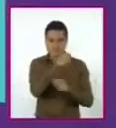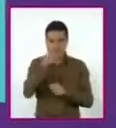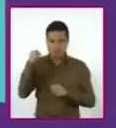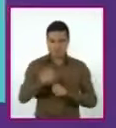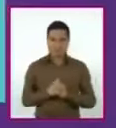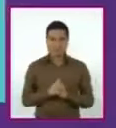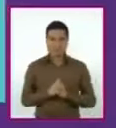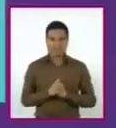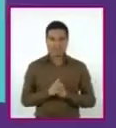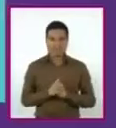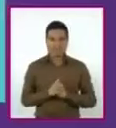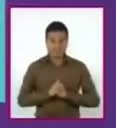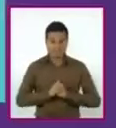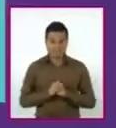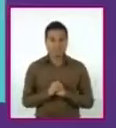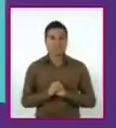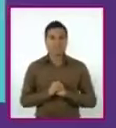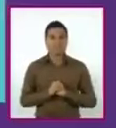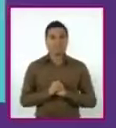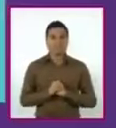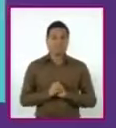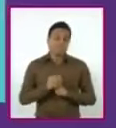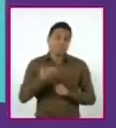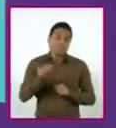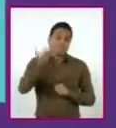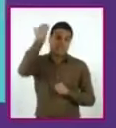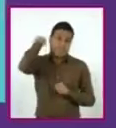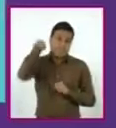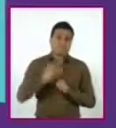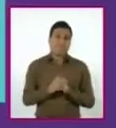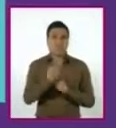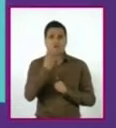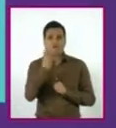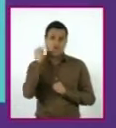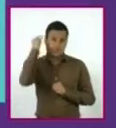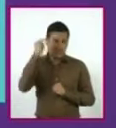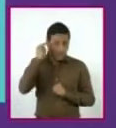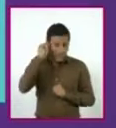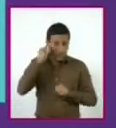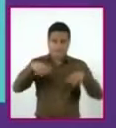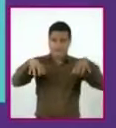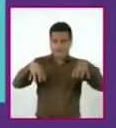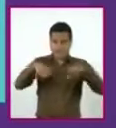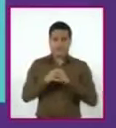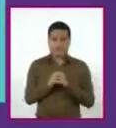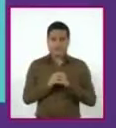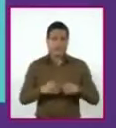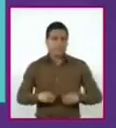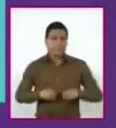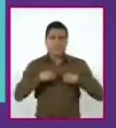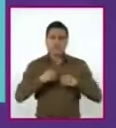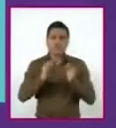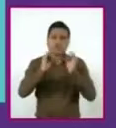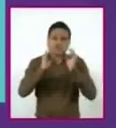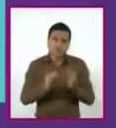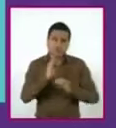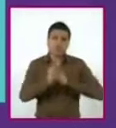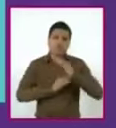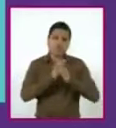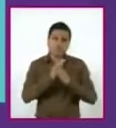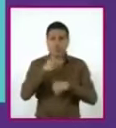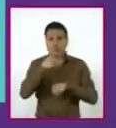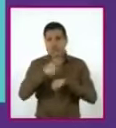El mundo de las ecuaciones. Érase una vez dos reinos que vivían en el mundo de las ecuaciones, el reino de los números